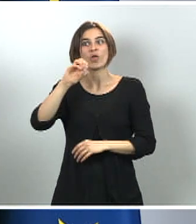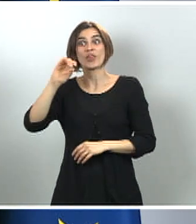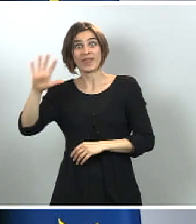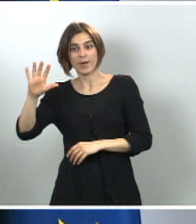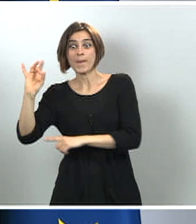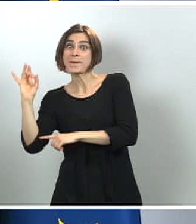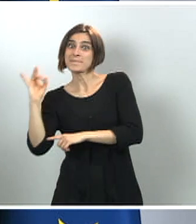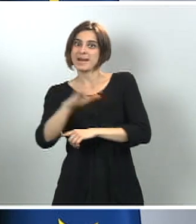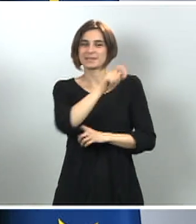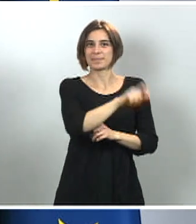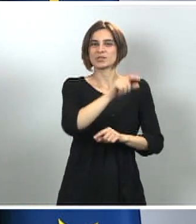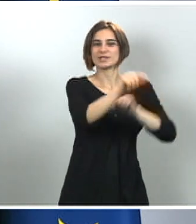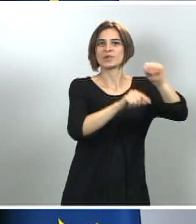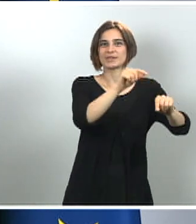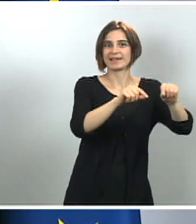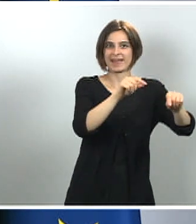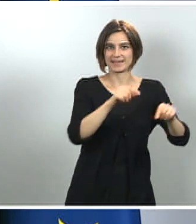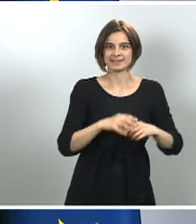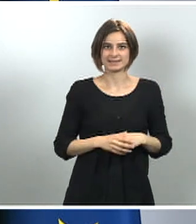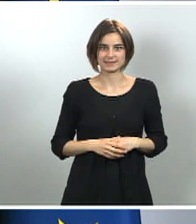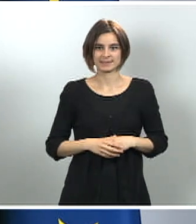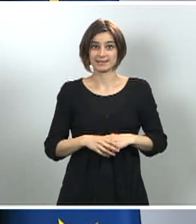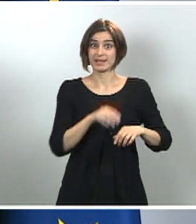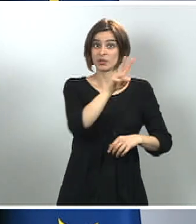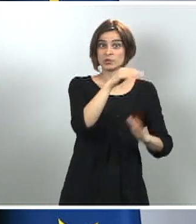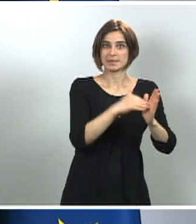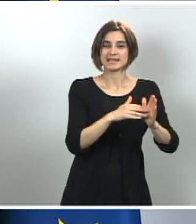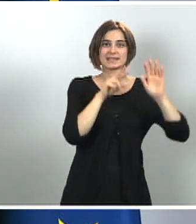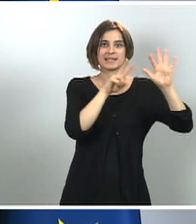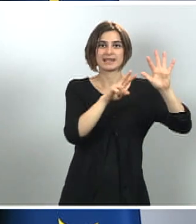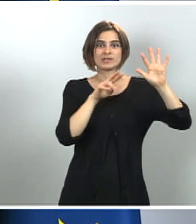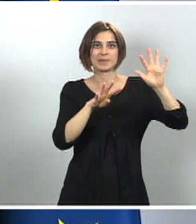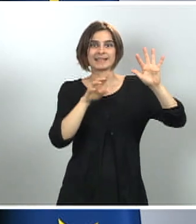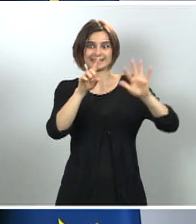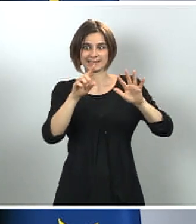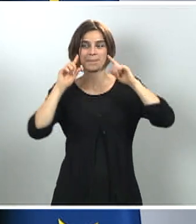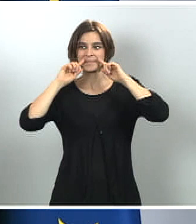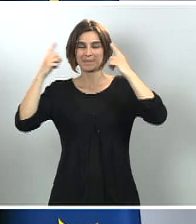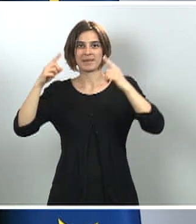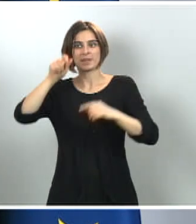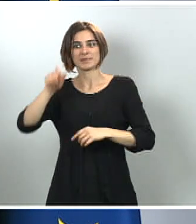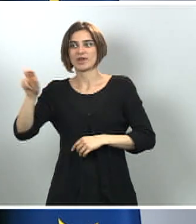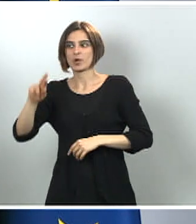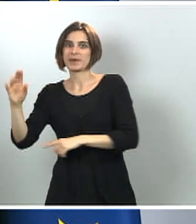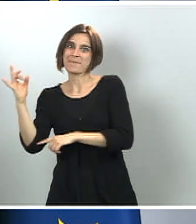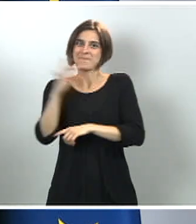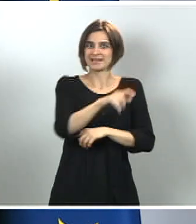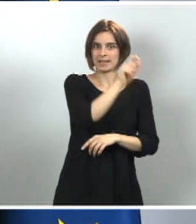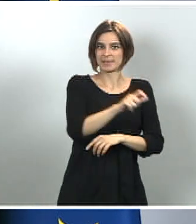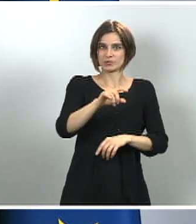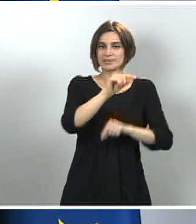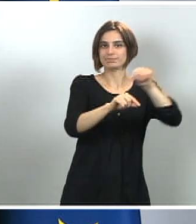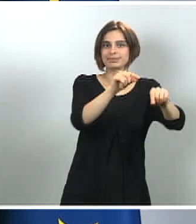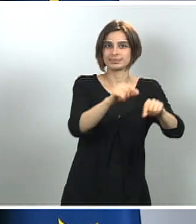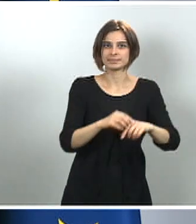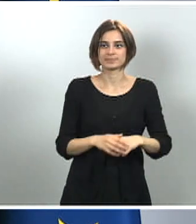contagiadas en las últimas 24 horas, 2.796 personas. Esto ocurre por primera vez. Al tener más curados que